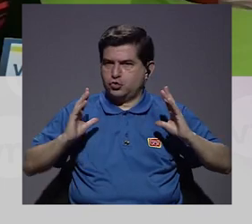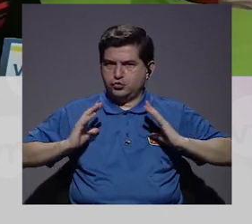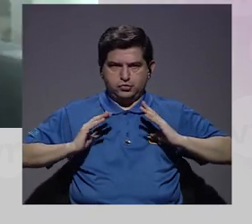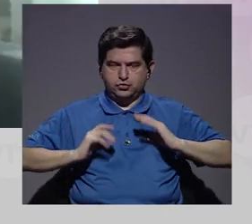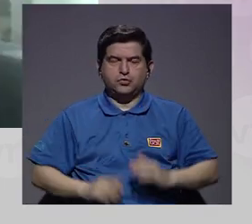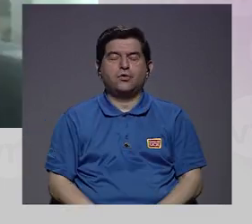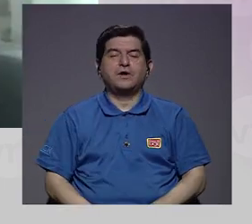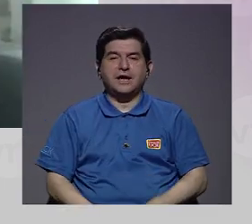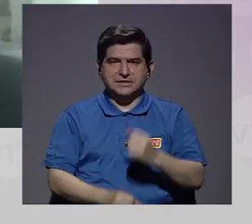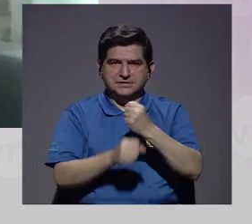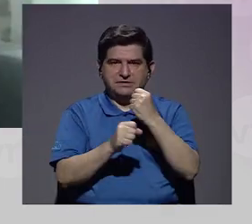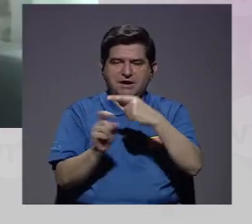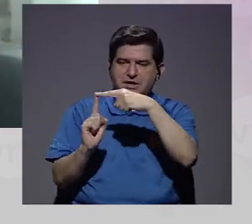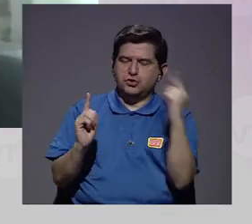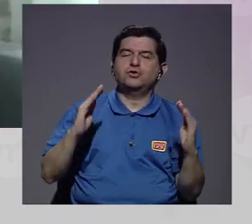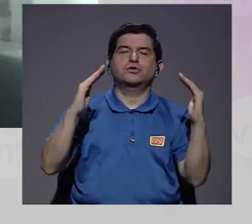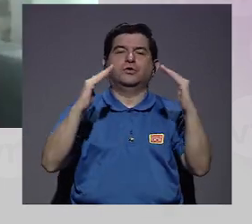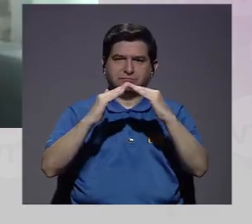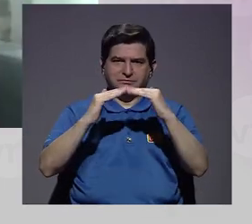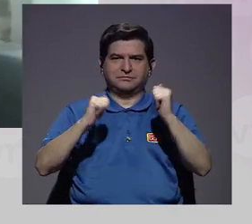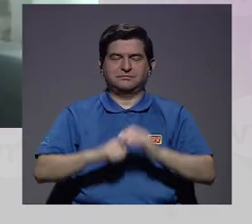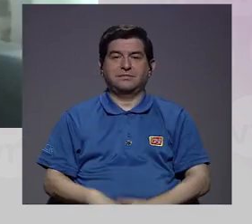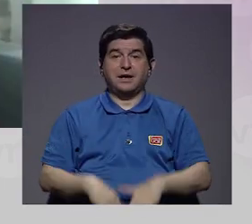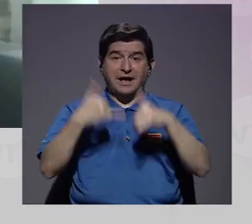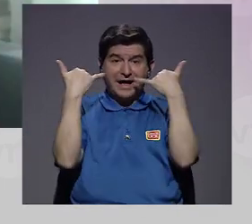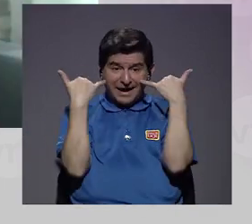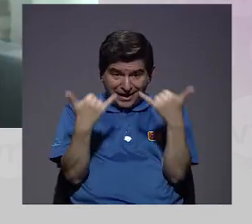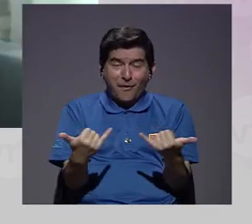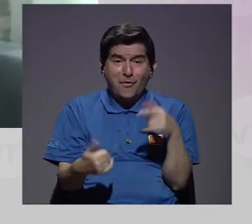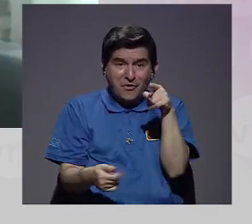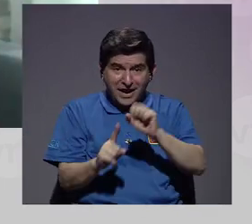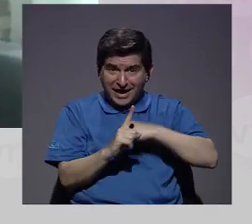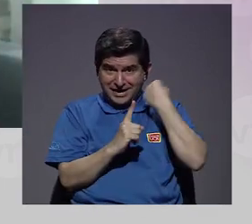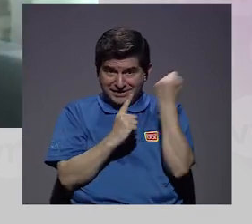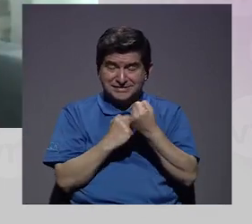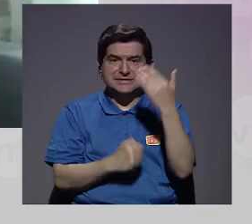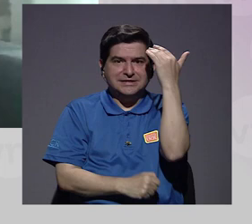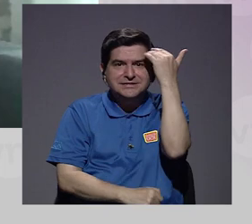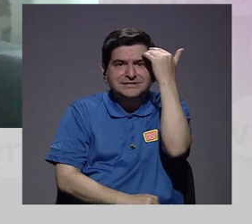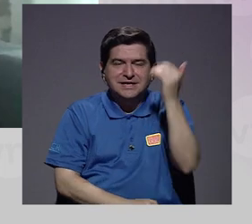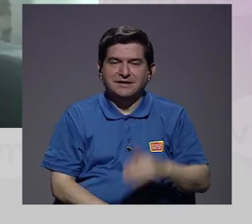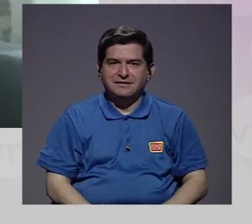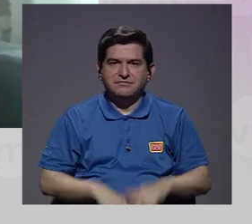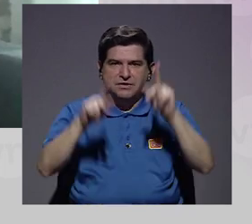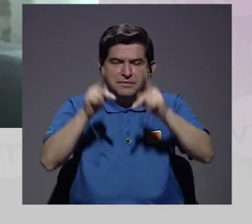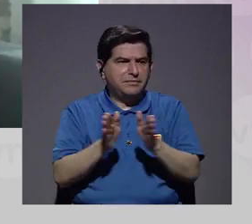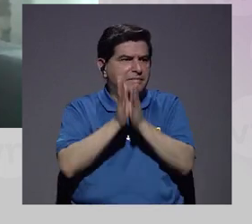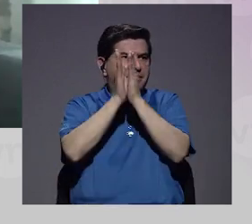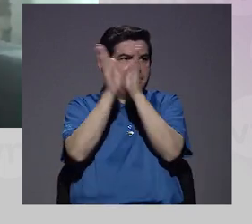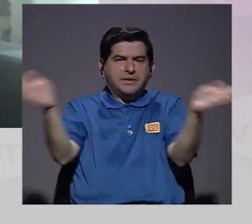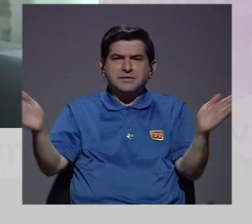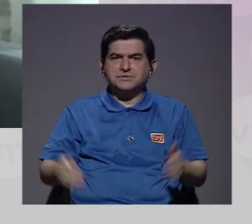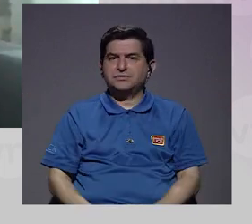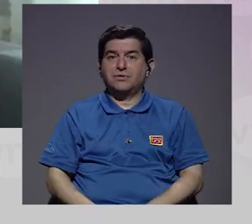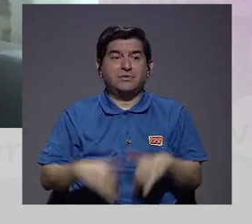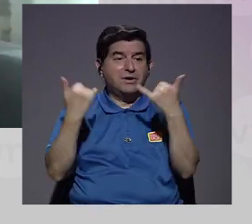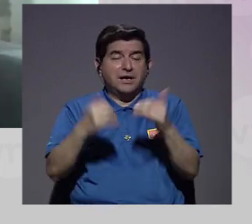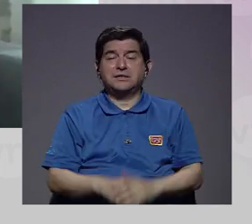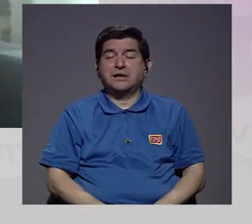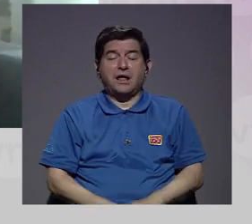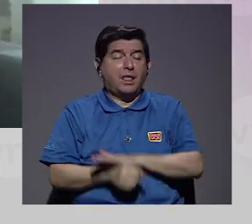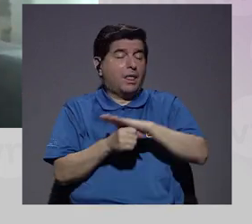en vacaciones, estamos haciendo un teletrabajo, estamos trabajando. Ya ahora eso se requiere que sabe, porque la gente en general está